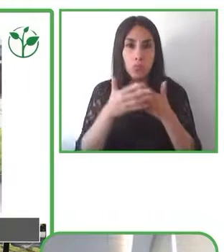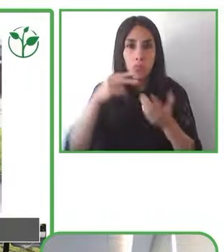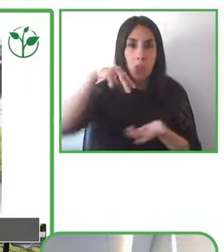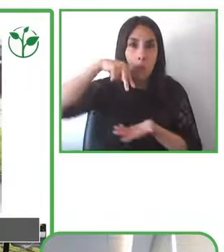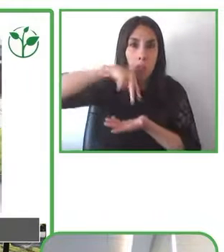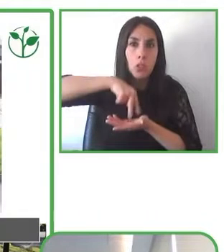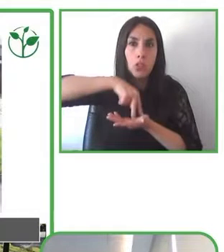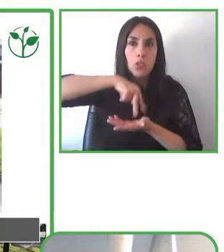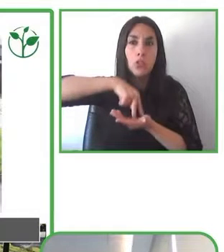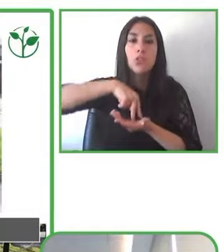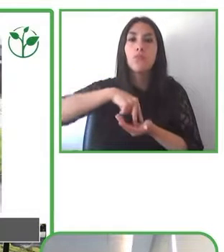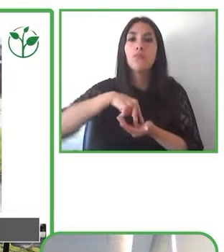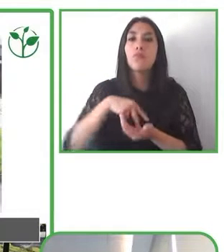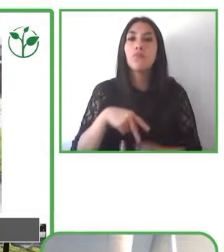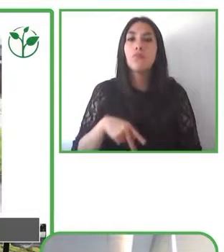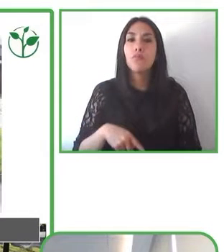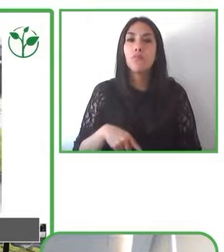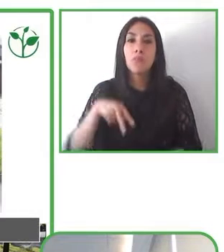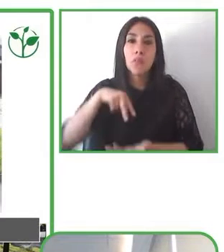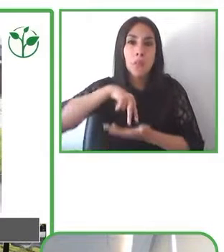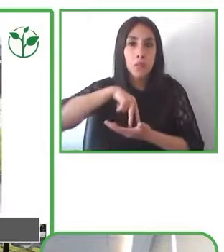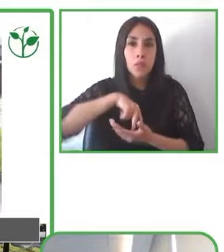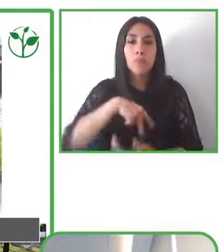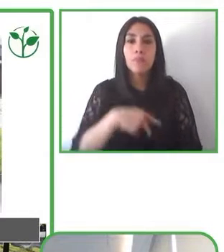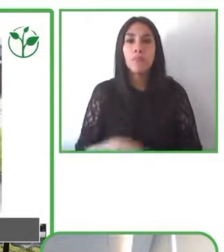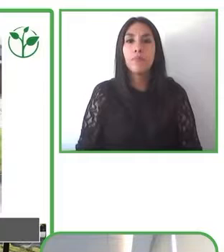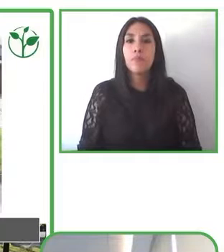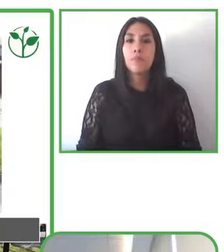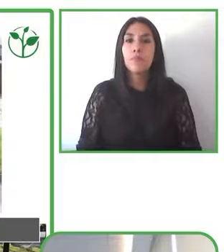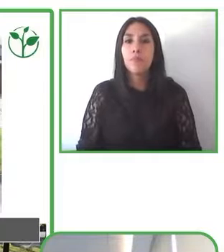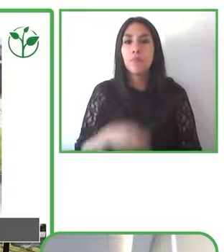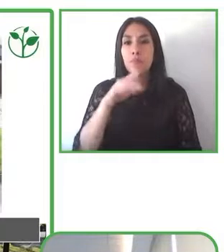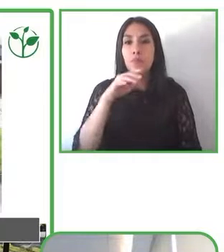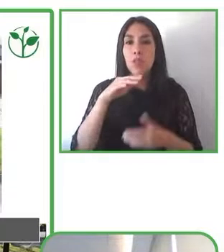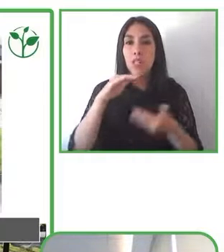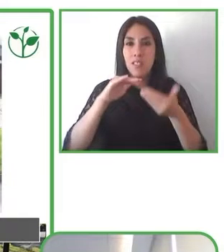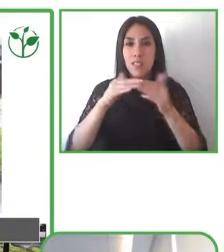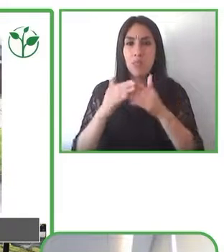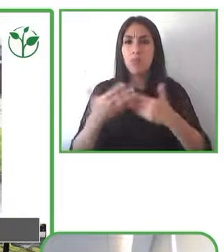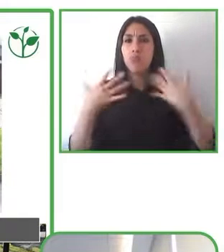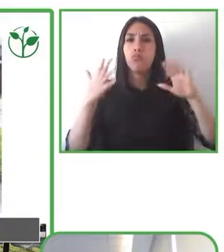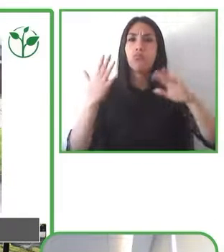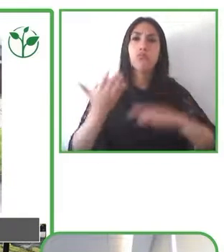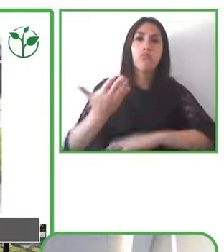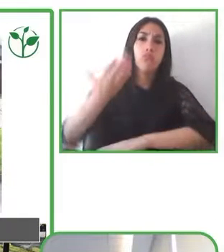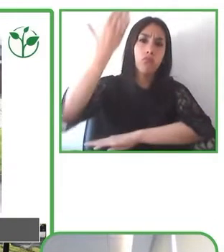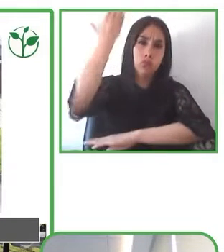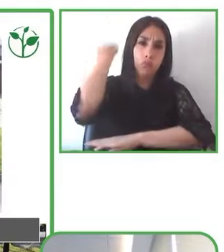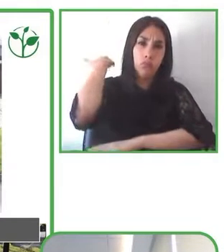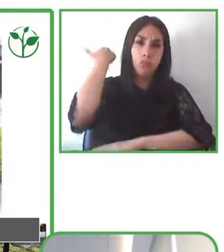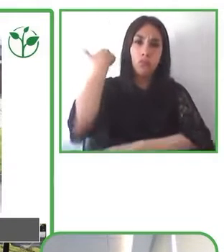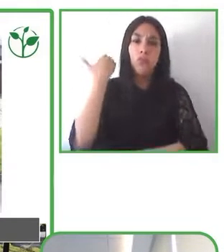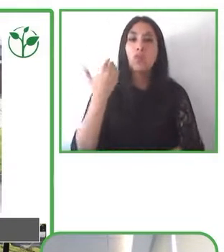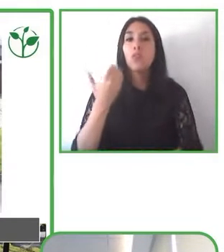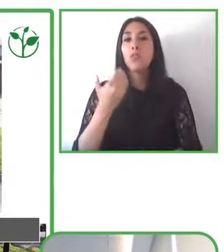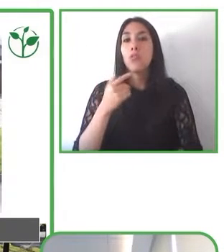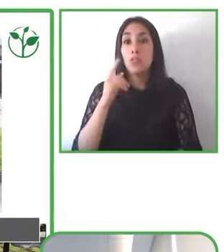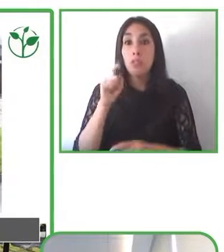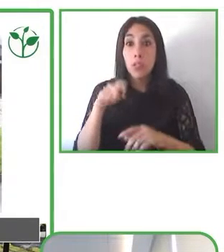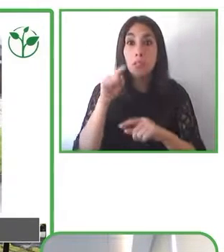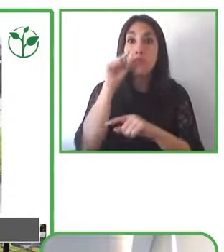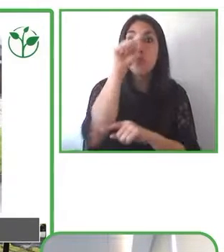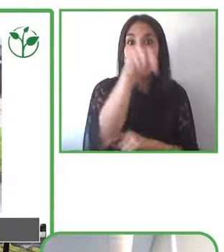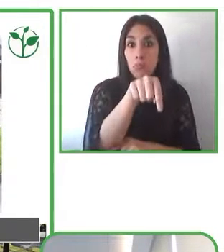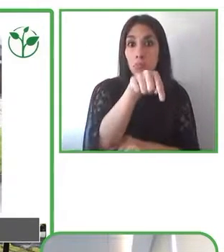no eran un tema visible porque carecíamos también de buses accesibles. Una vez que incorporamos flota accesible de